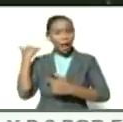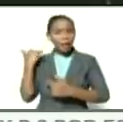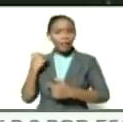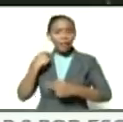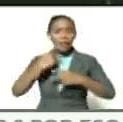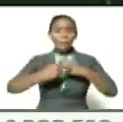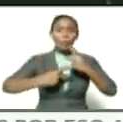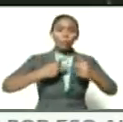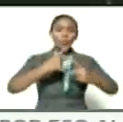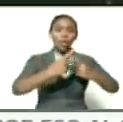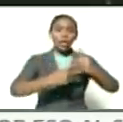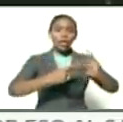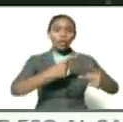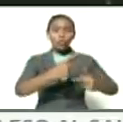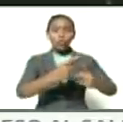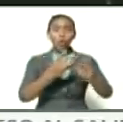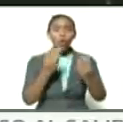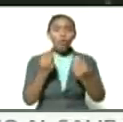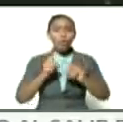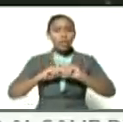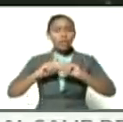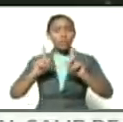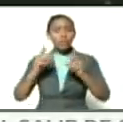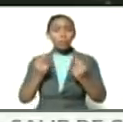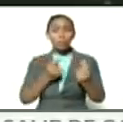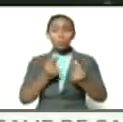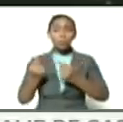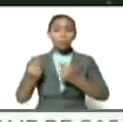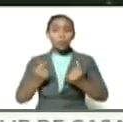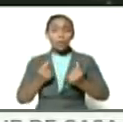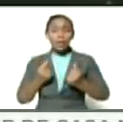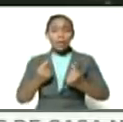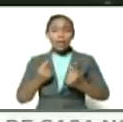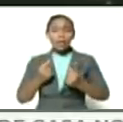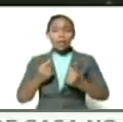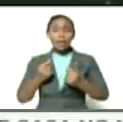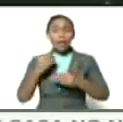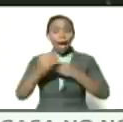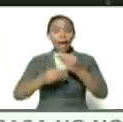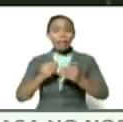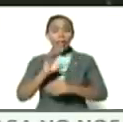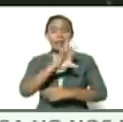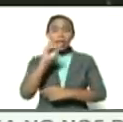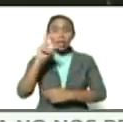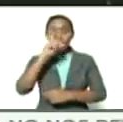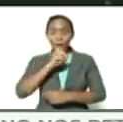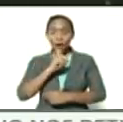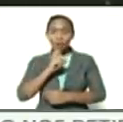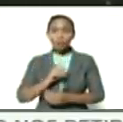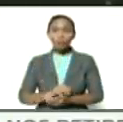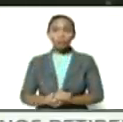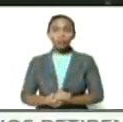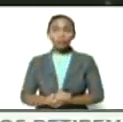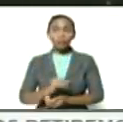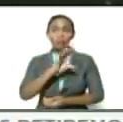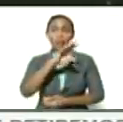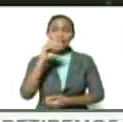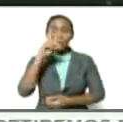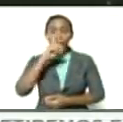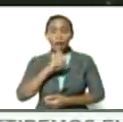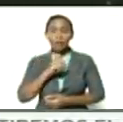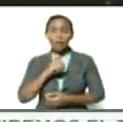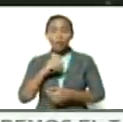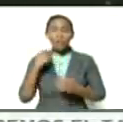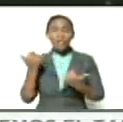procesos muy dinámicos, que engloba por lo menos 500 años, 500 años